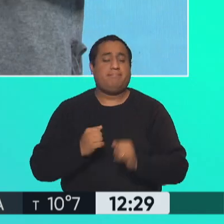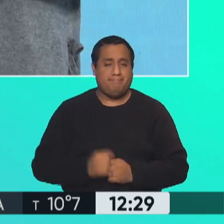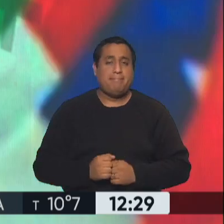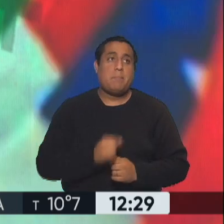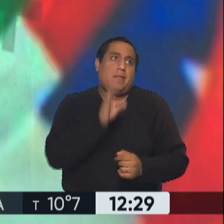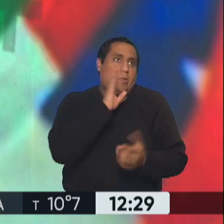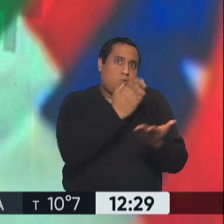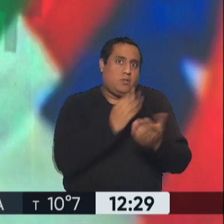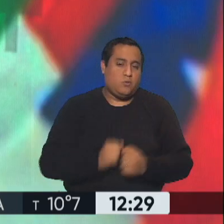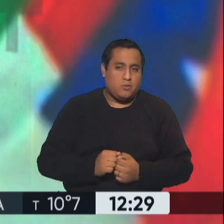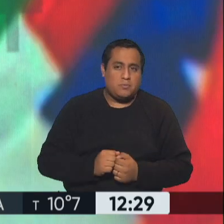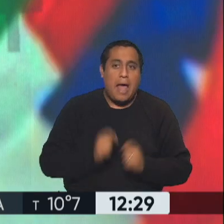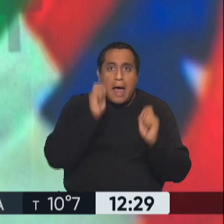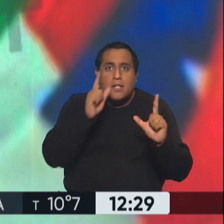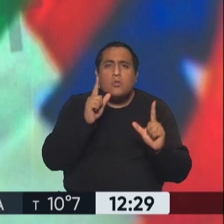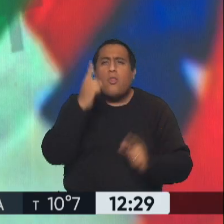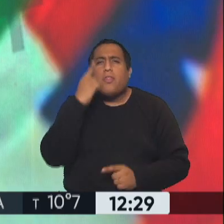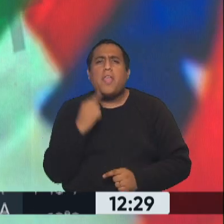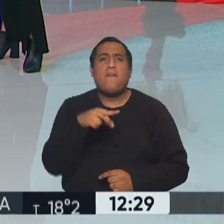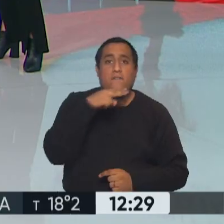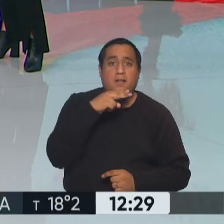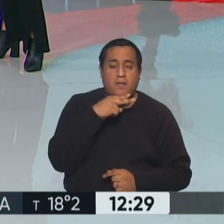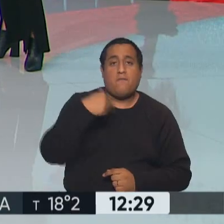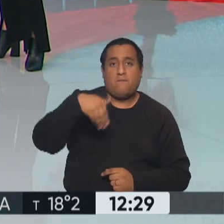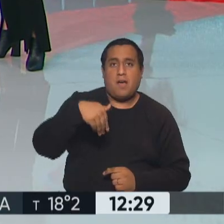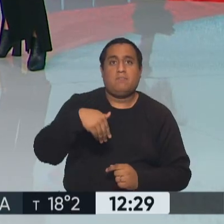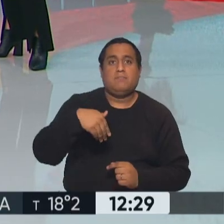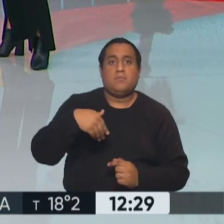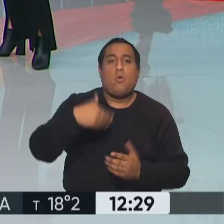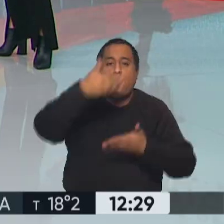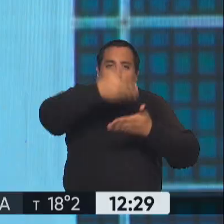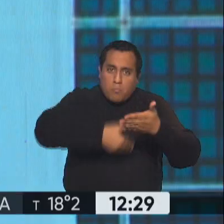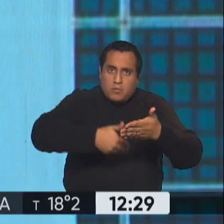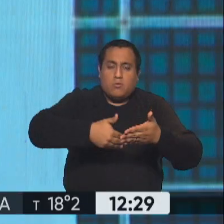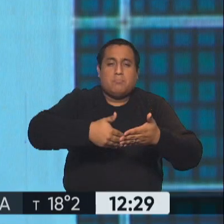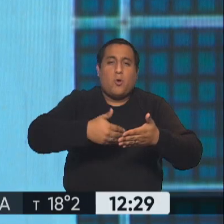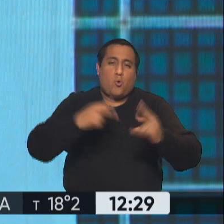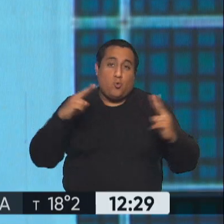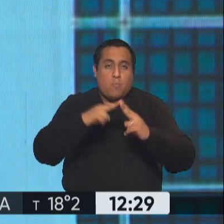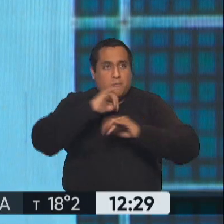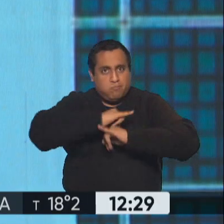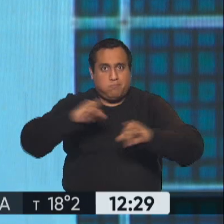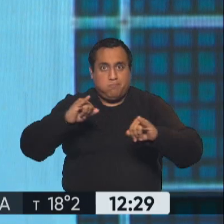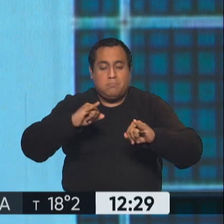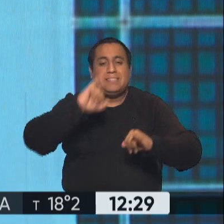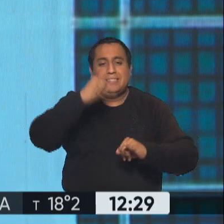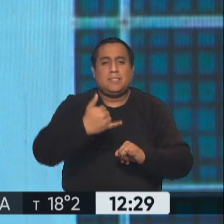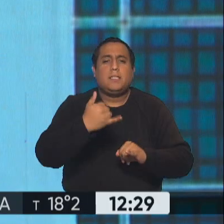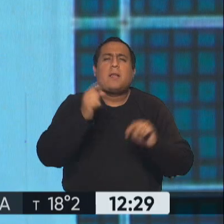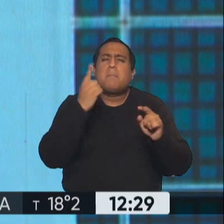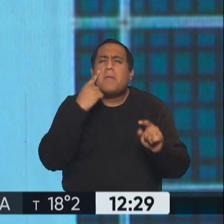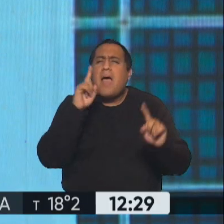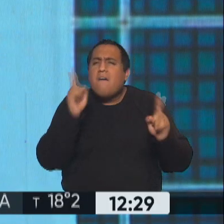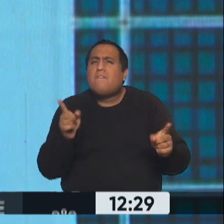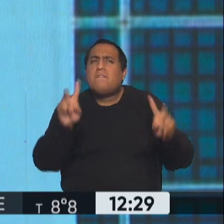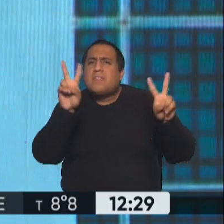Estados Unidos. Estaremos muy atentos al día viernes, Alejandra, cuando se conozca el documento final de la cumbre, ¿no? Así es. Bueno, se espera también el tema económico